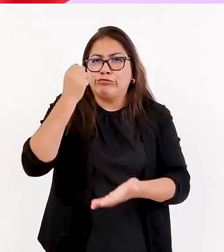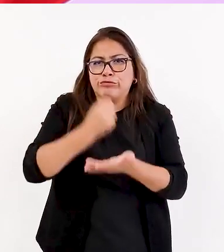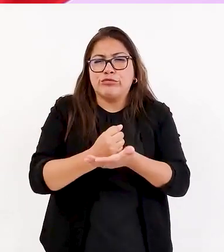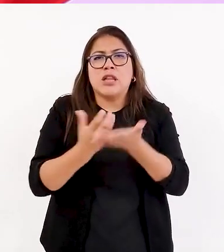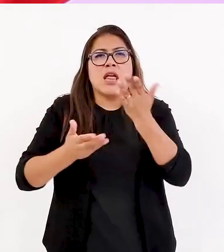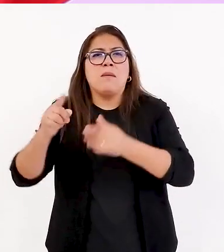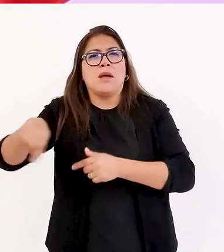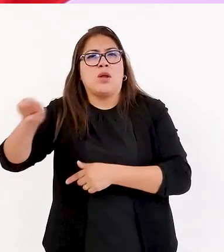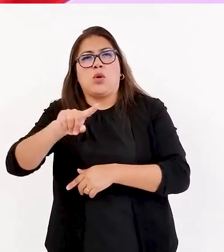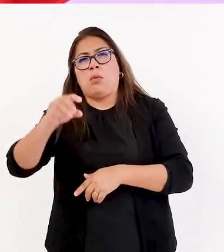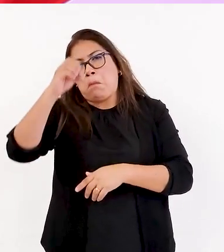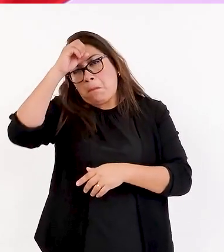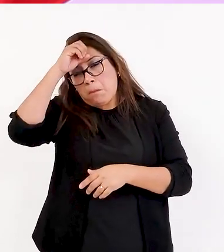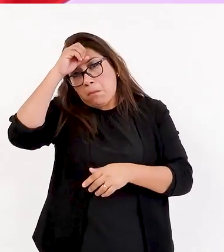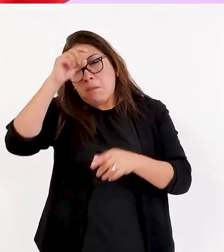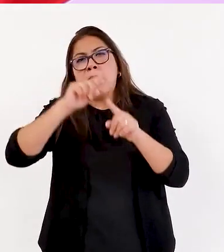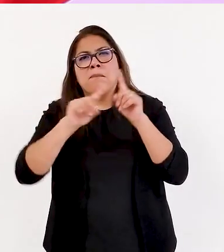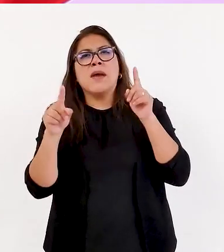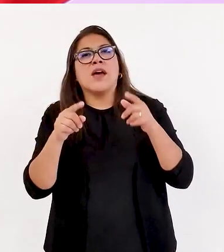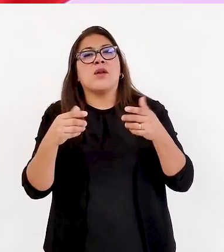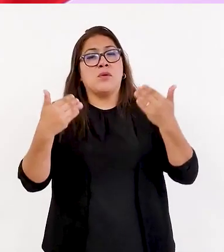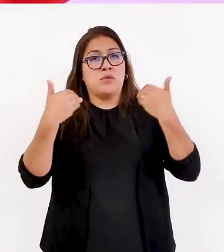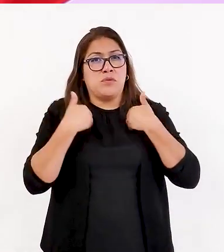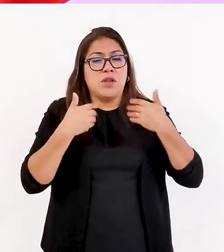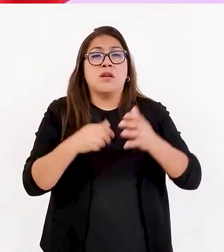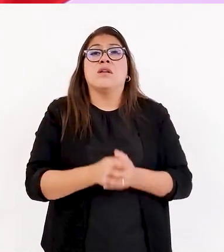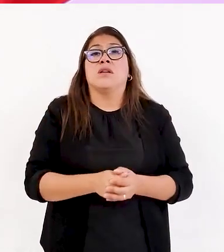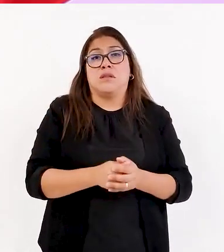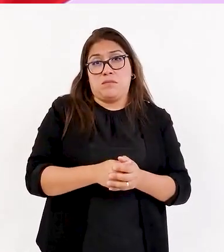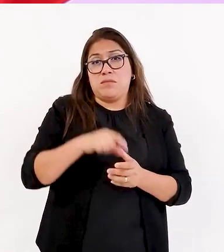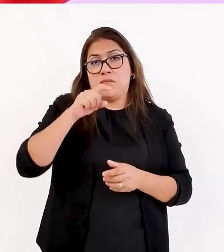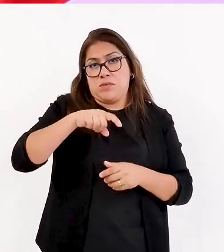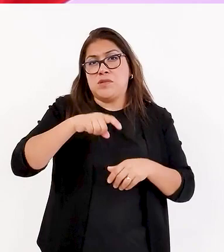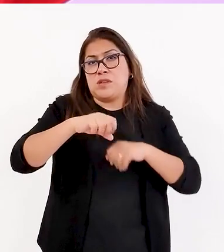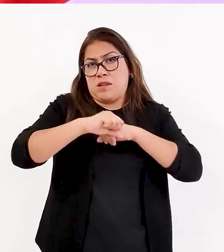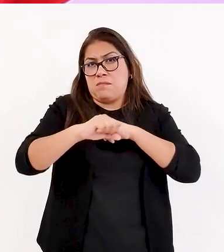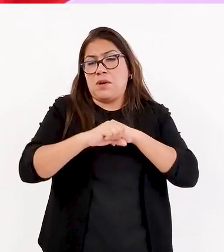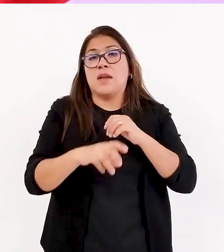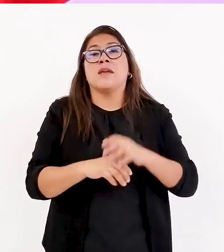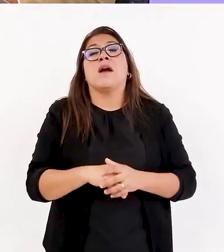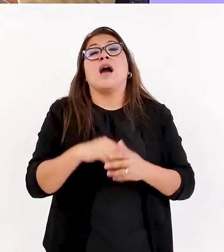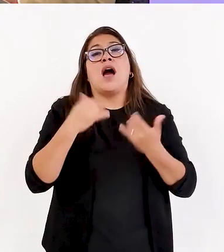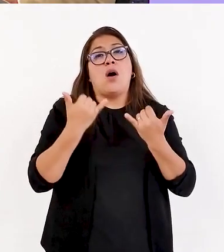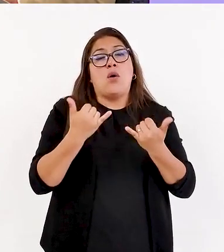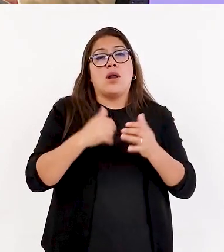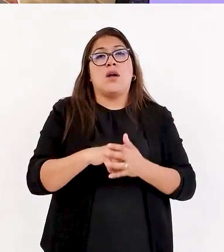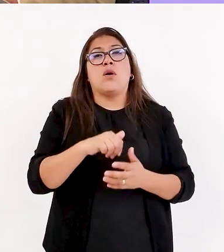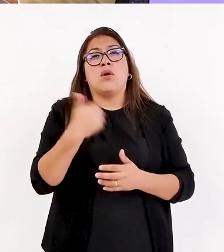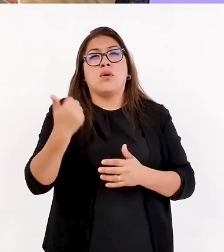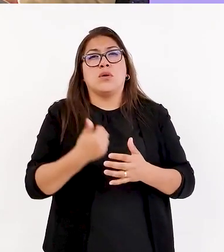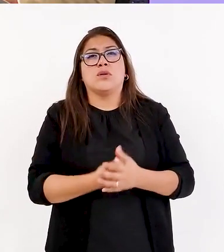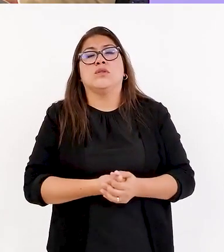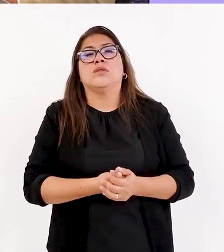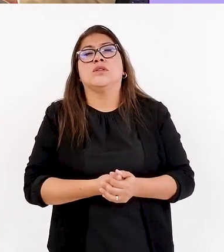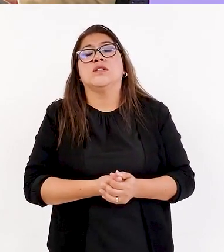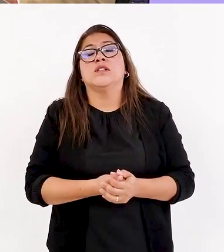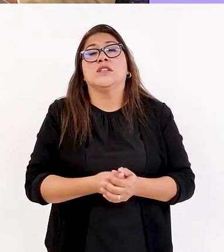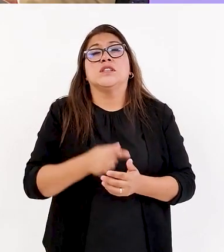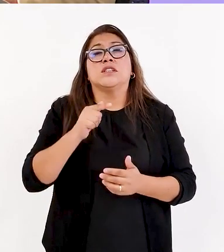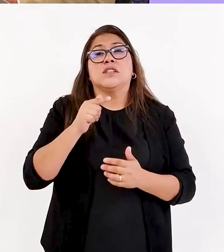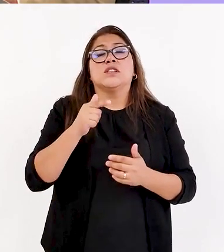Obtenido el certificado de acreditación del nivel de discapacidad, ¿no? Nosotros